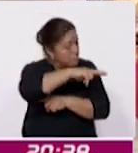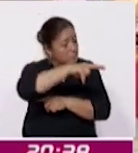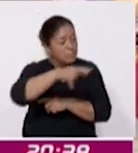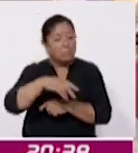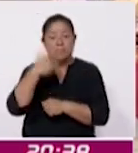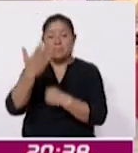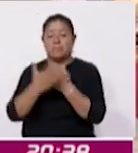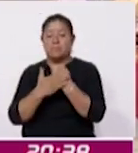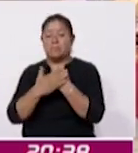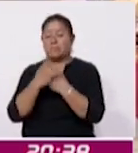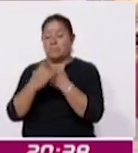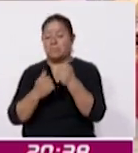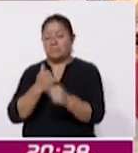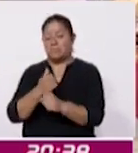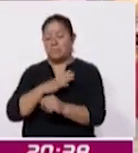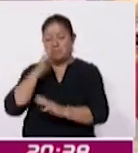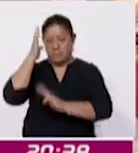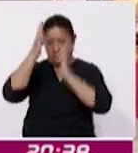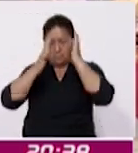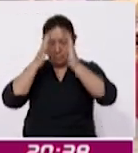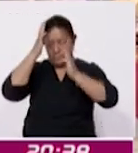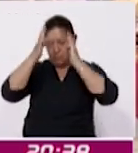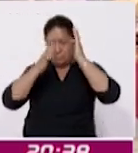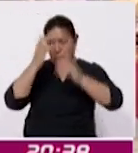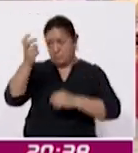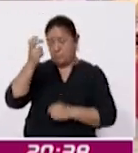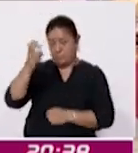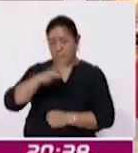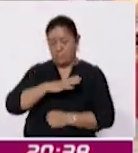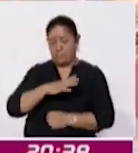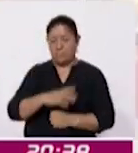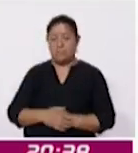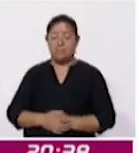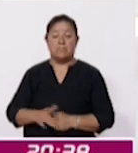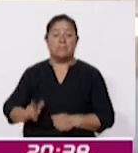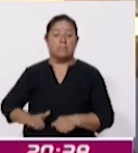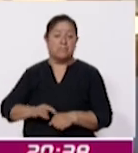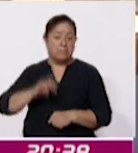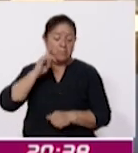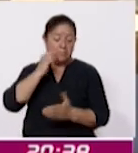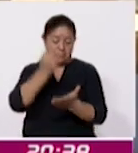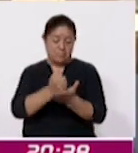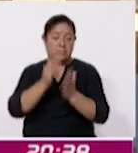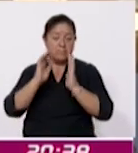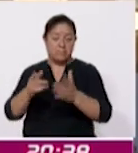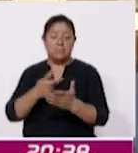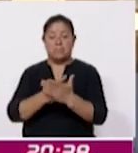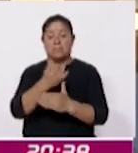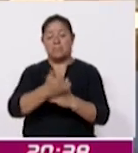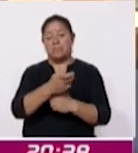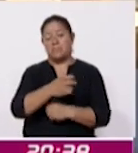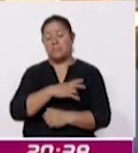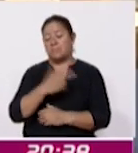Tepetikpak ya lo introdujo la gobernadora Este proyecto tendrá una inversión de 8 millones de pesos